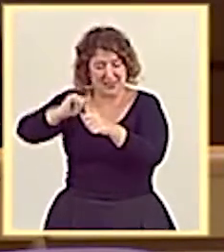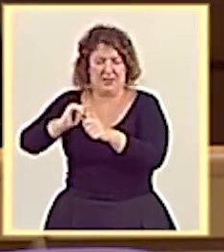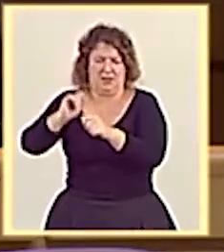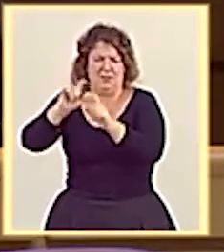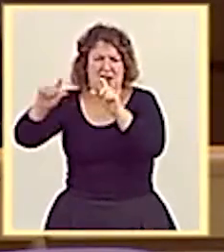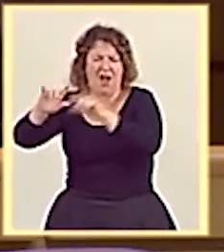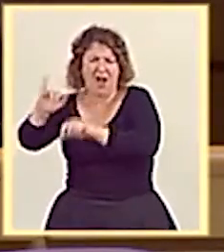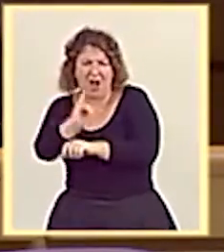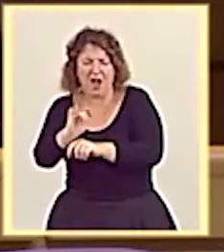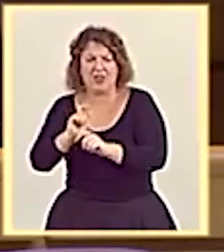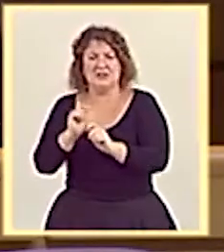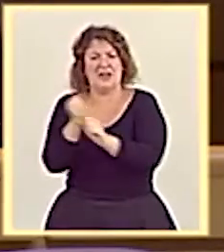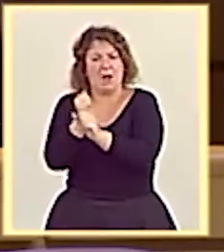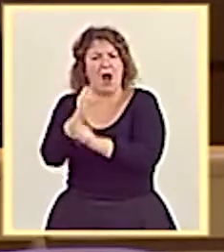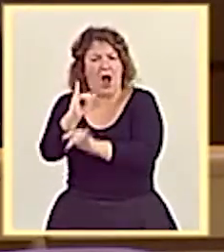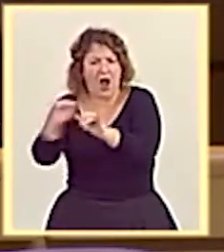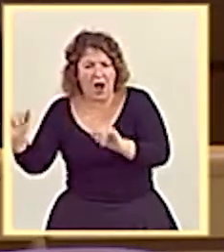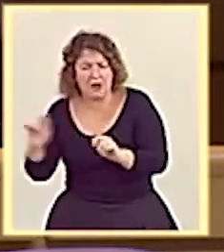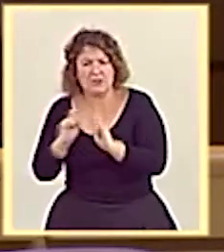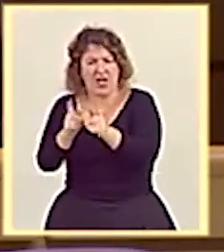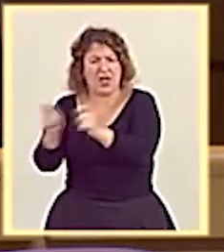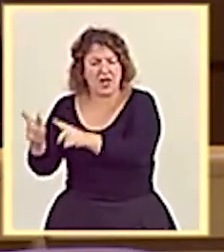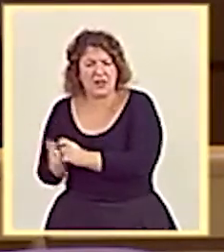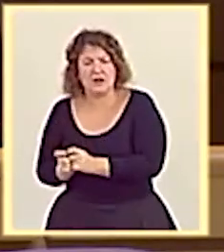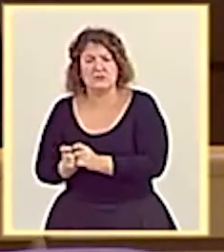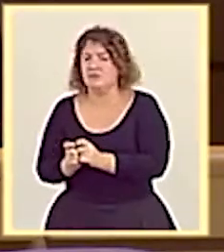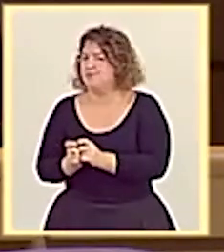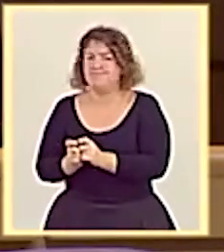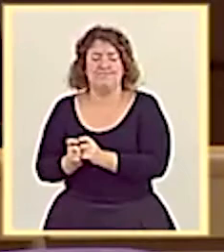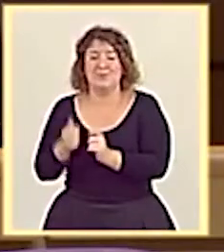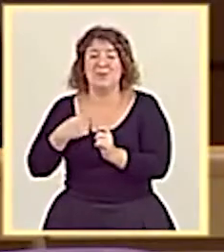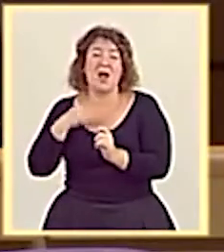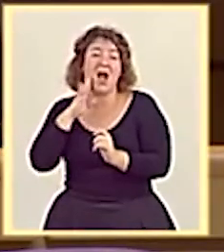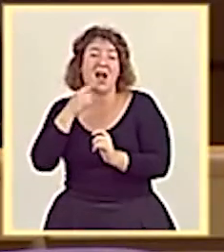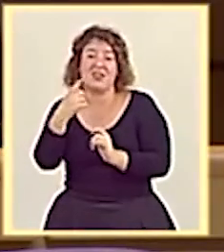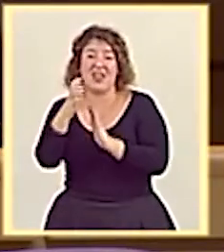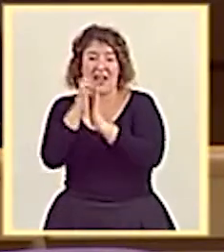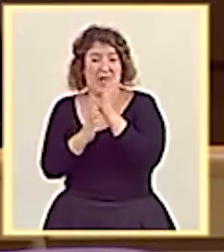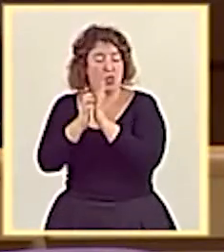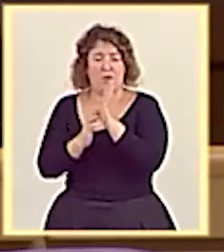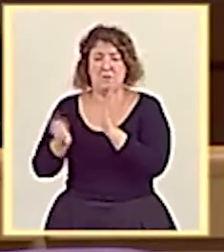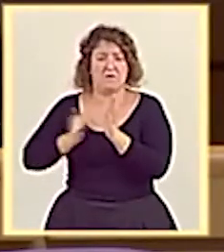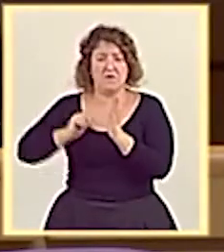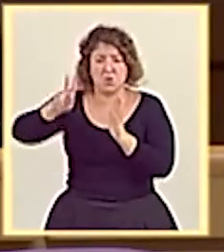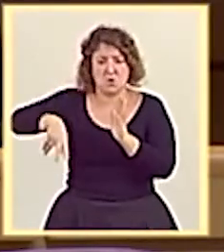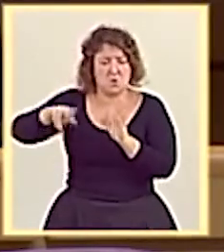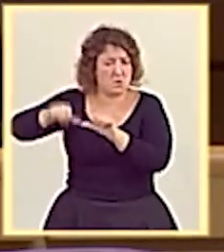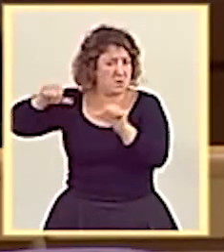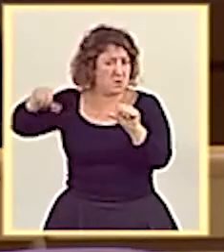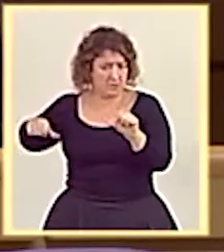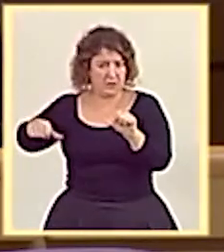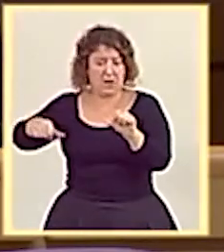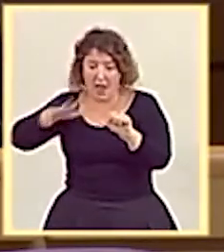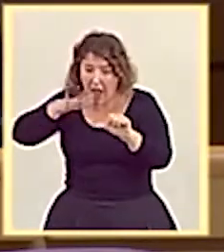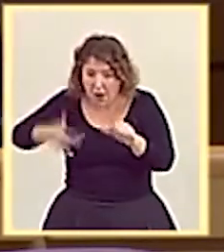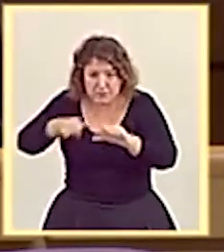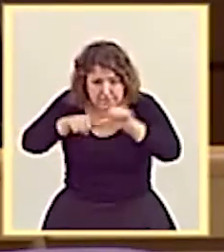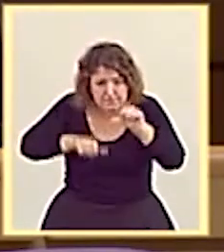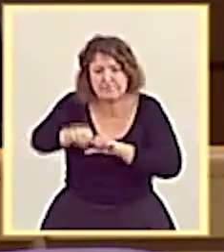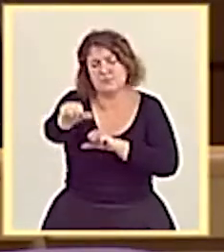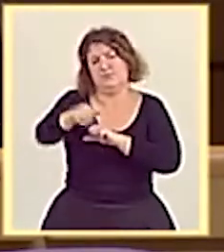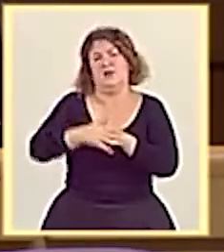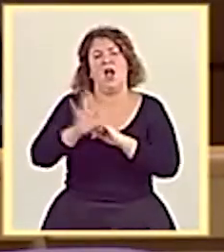provincias no se han podido beneficiar de estas reducciones que usted mismo acaba de confirmar que teníamos derecho y que vamos a tener derecho